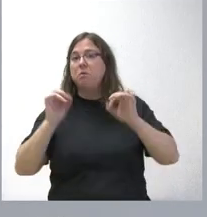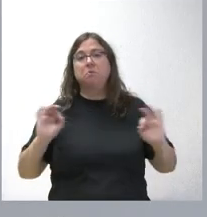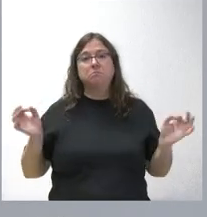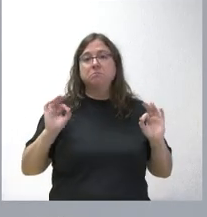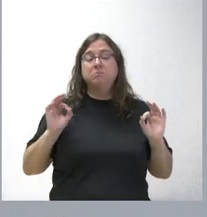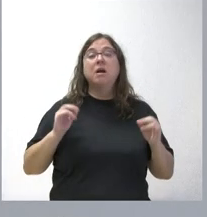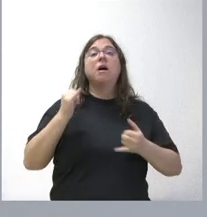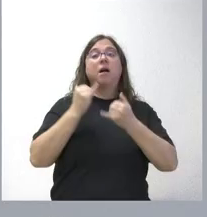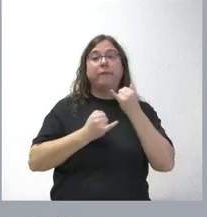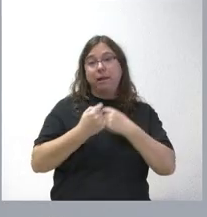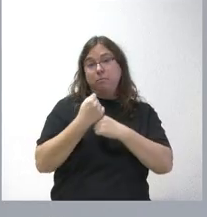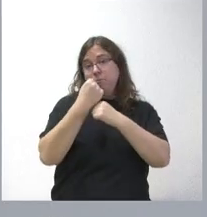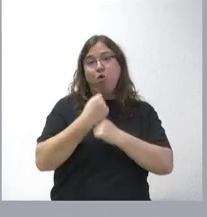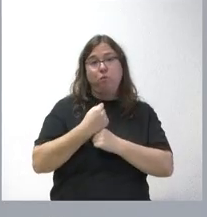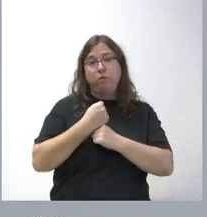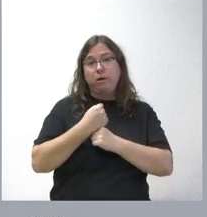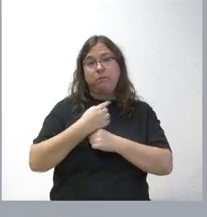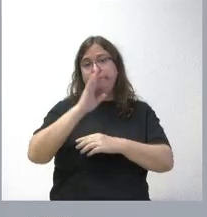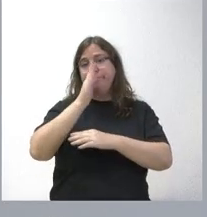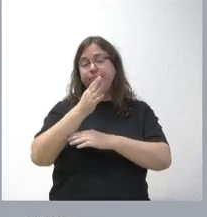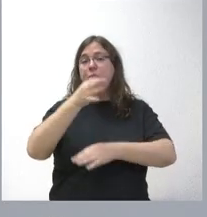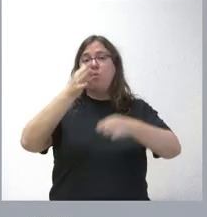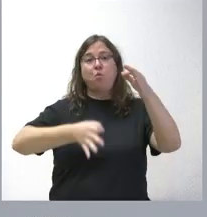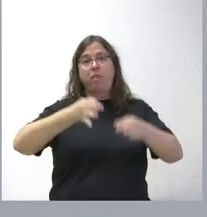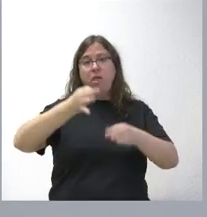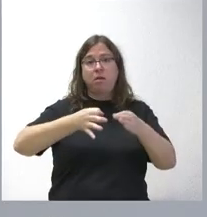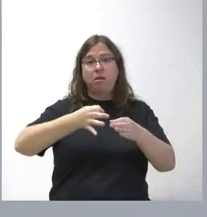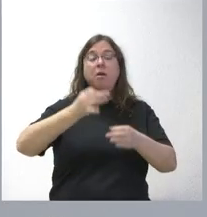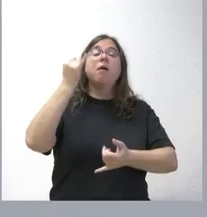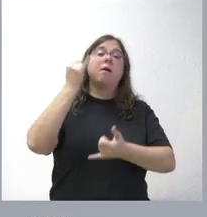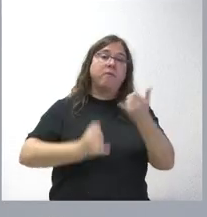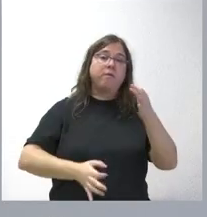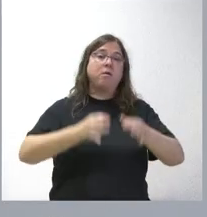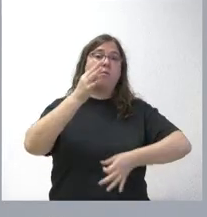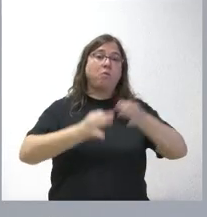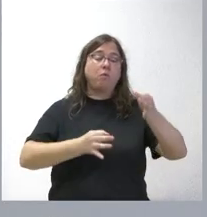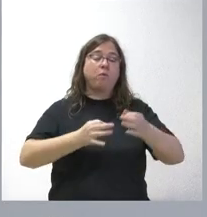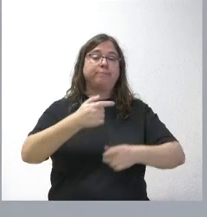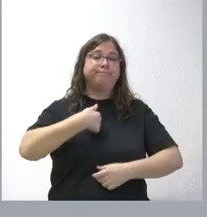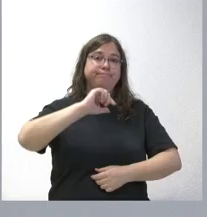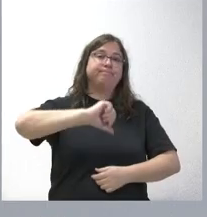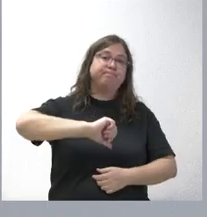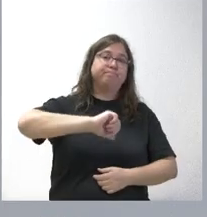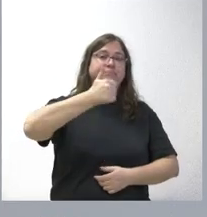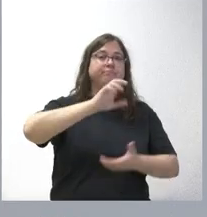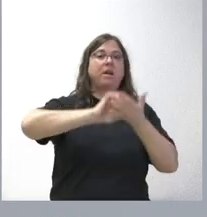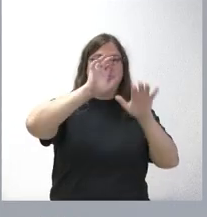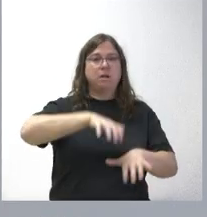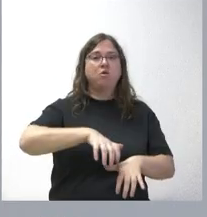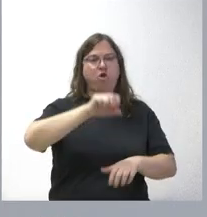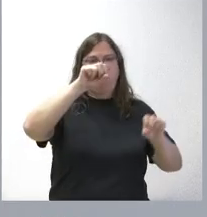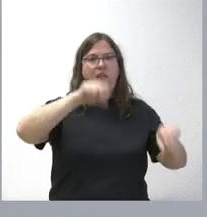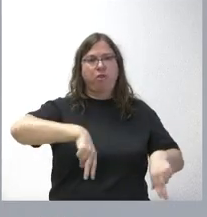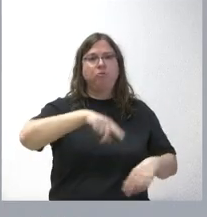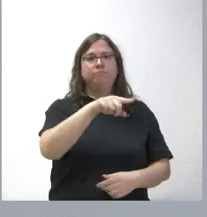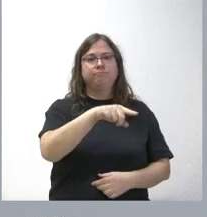obligó a ir a la vía judicial y, finalmente, fue la vía judicial quien dio la razón a Castilla y León en